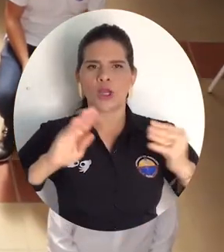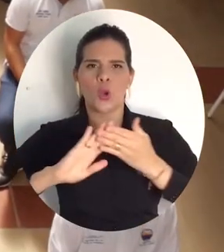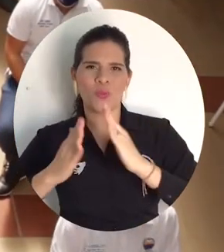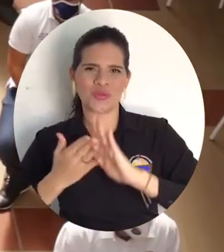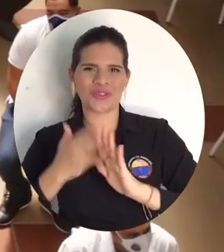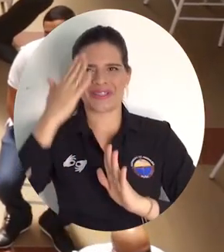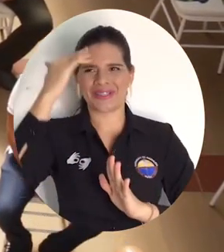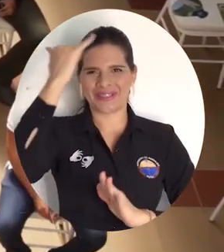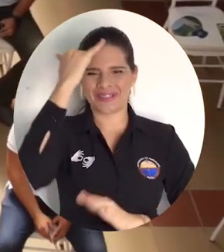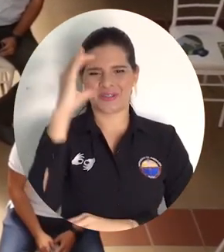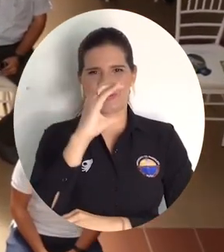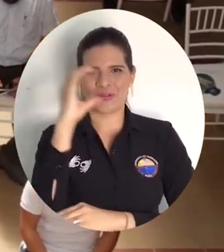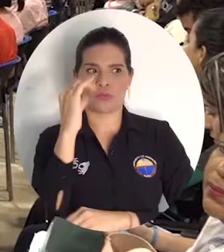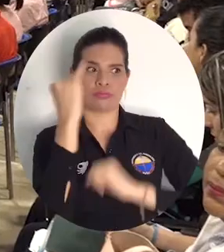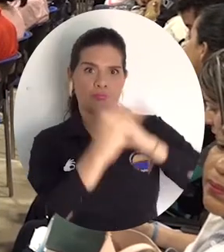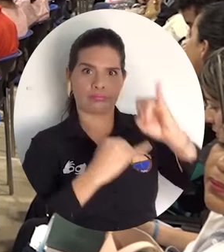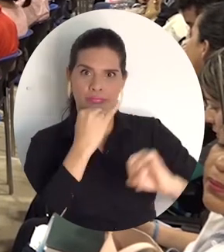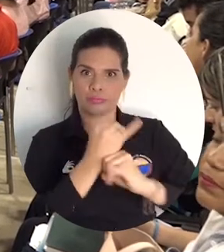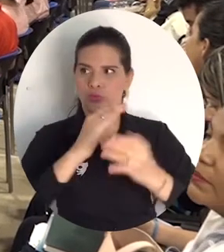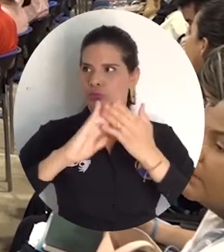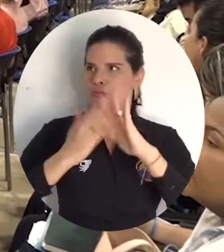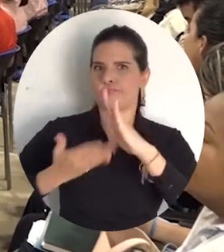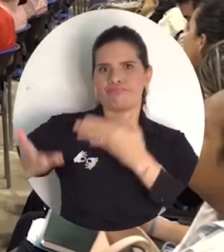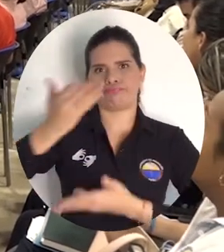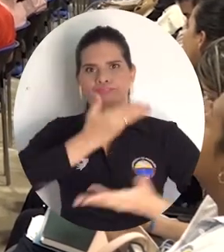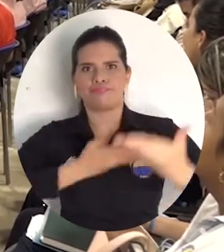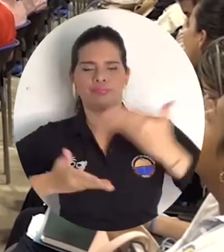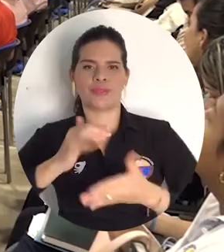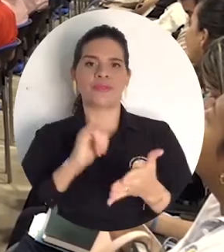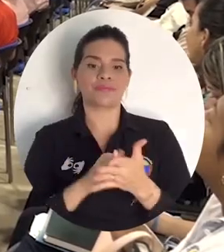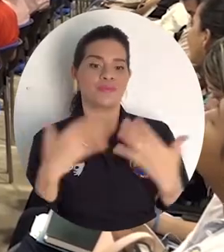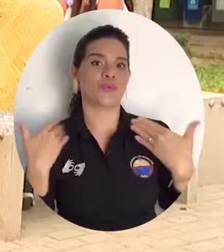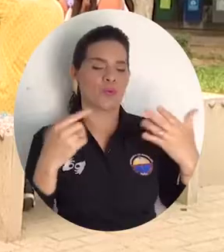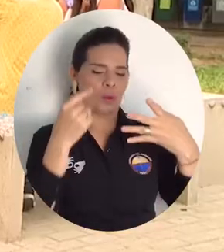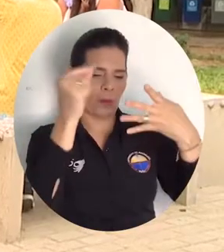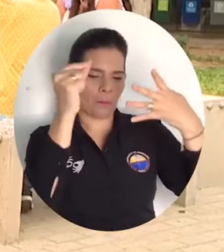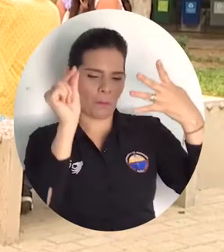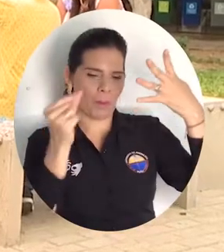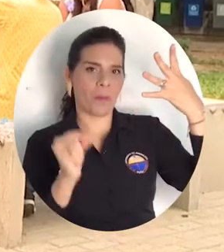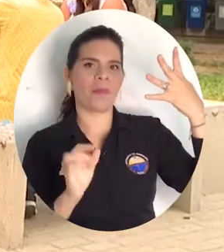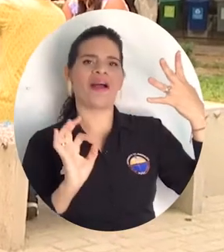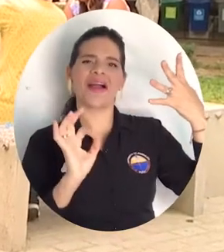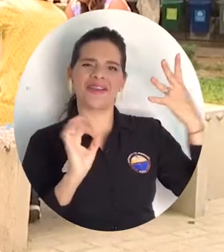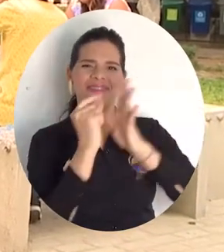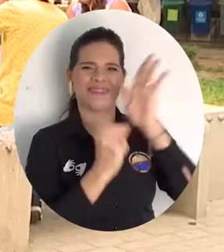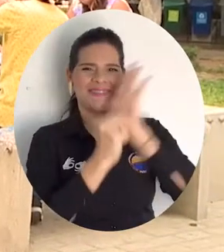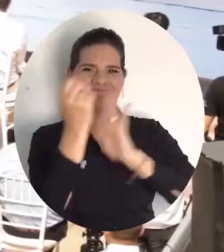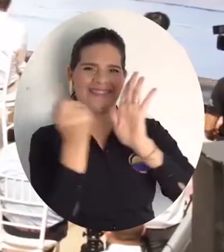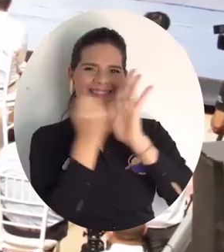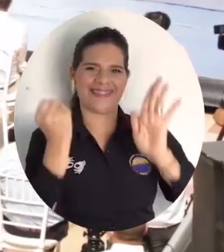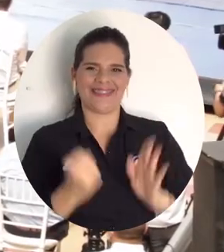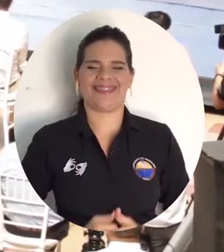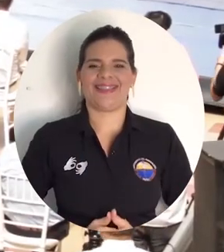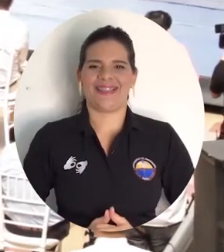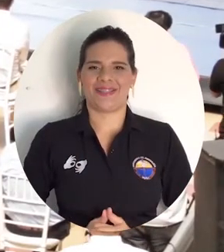de la interacción con comunidades académicas nacionales e internacionales, entre otros, obtuvieron conceptos muy favorables para lograr